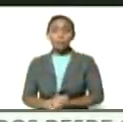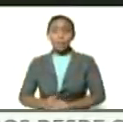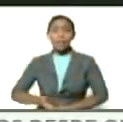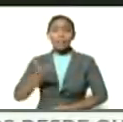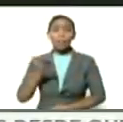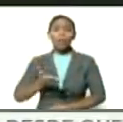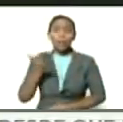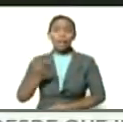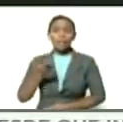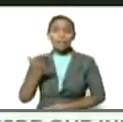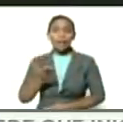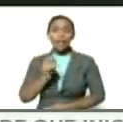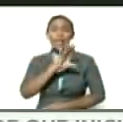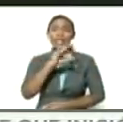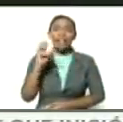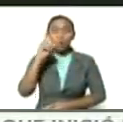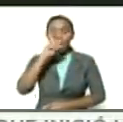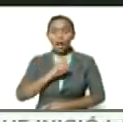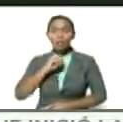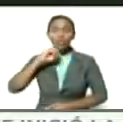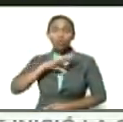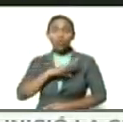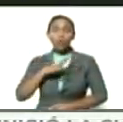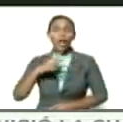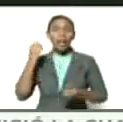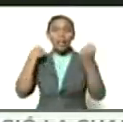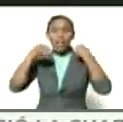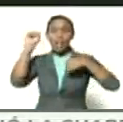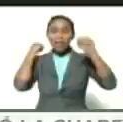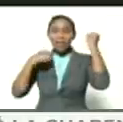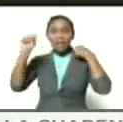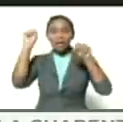500 años de historia de rebeldía